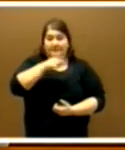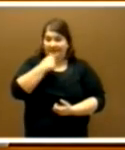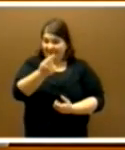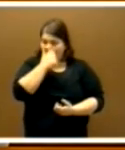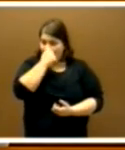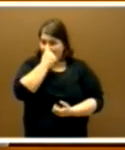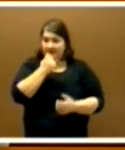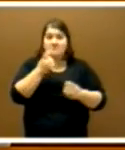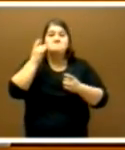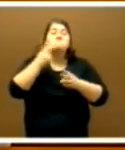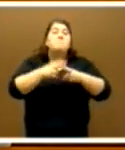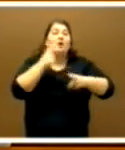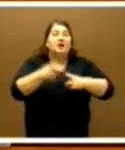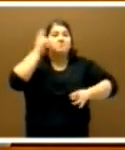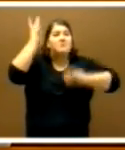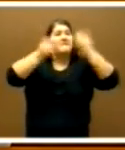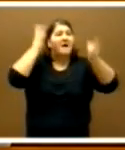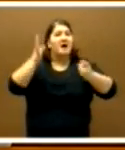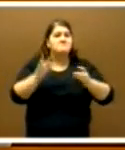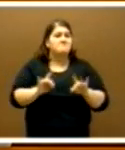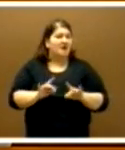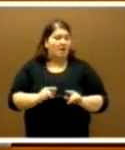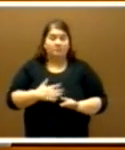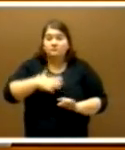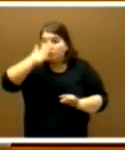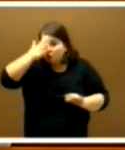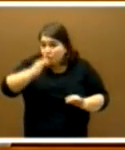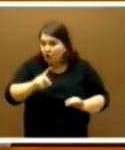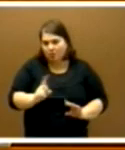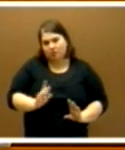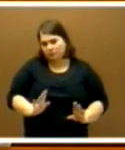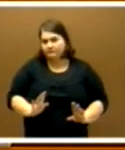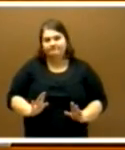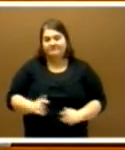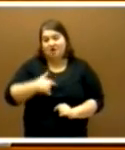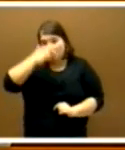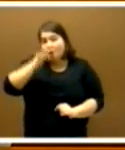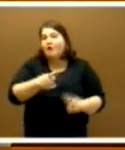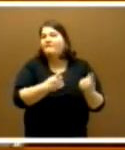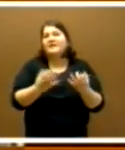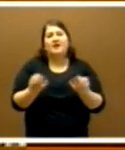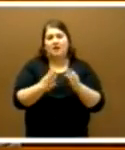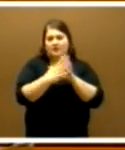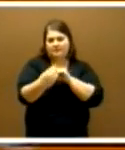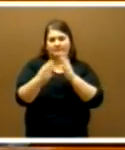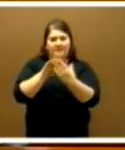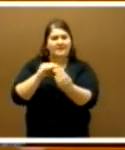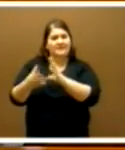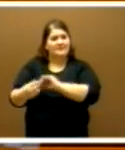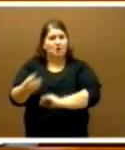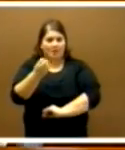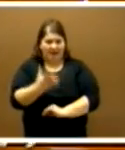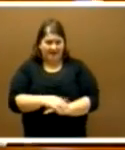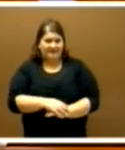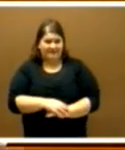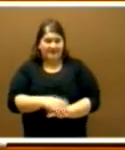políticas sin ton ni son? Pues yo creo que no, ¿eh? Pero también yo creo que hay falta un poco de entendimiento. Esta